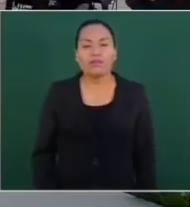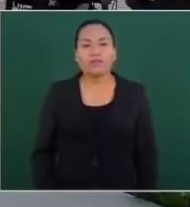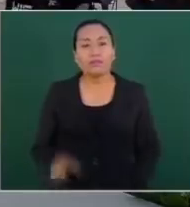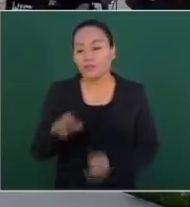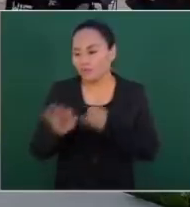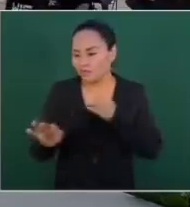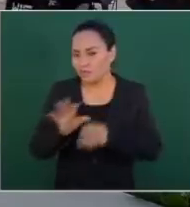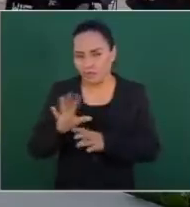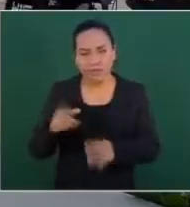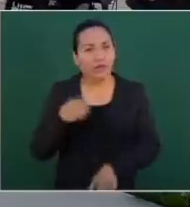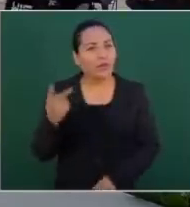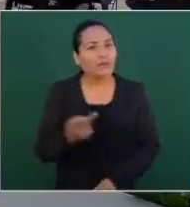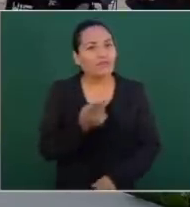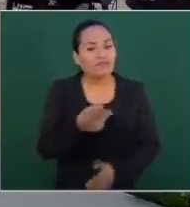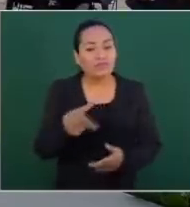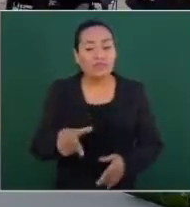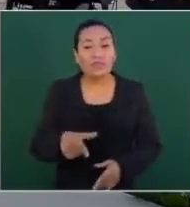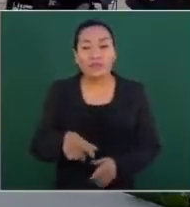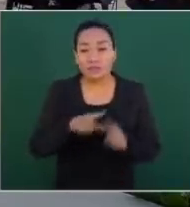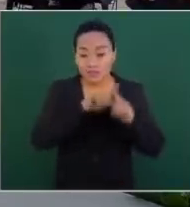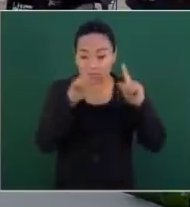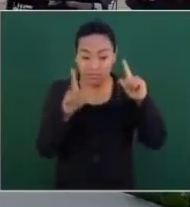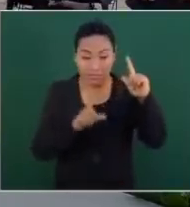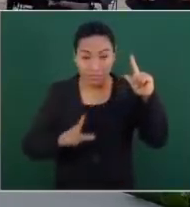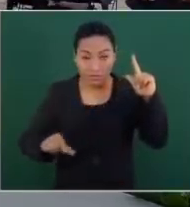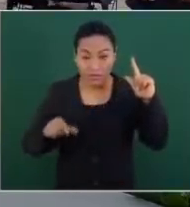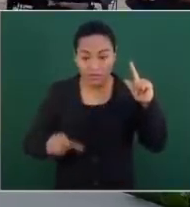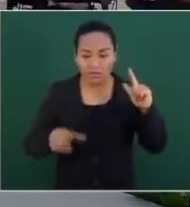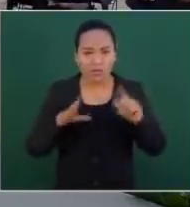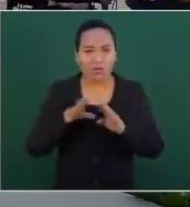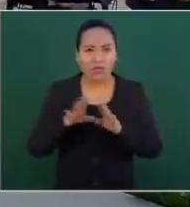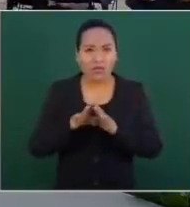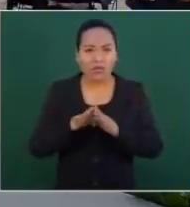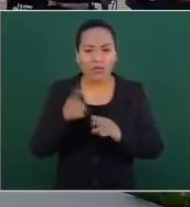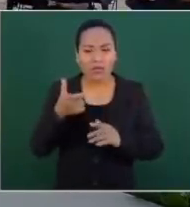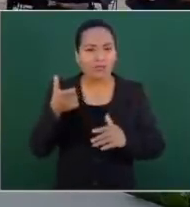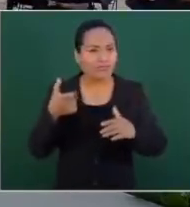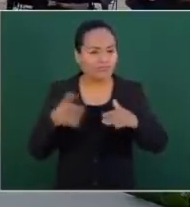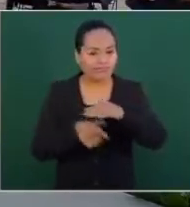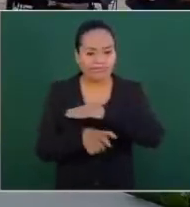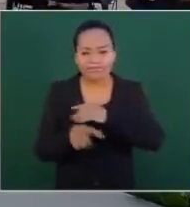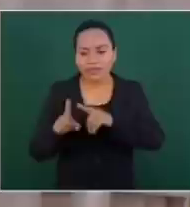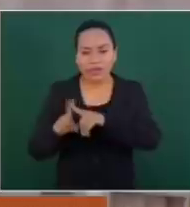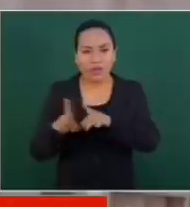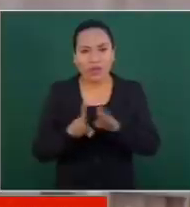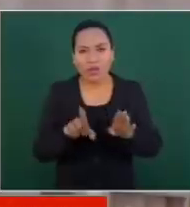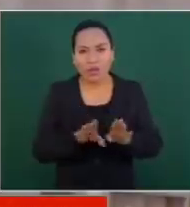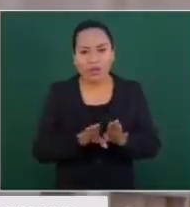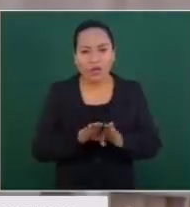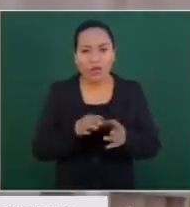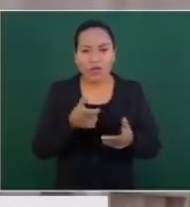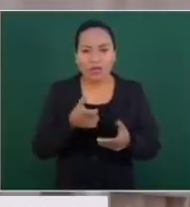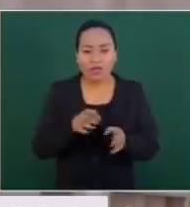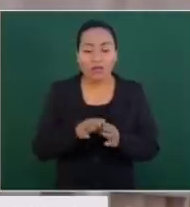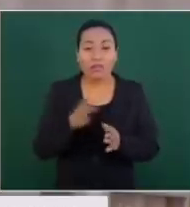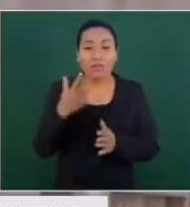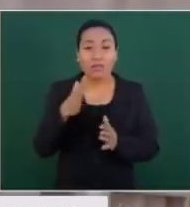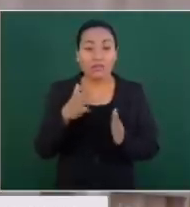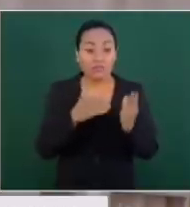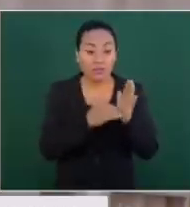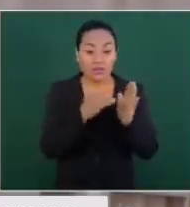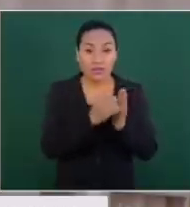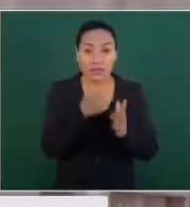El caso de la Ciudad de México se está investigando un desvío de recursos, se habla de aproximadamente mil millones de pesos, se empieza a ver